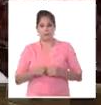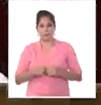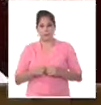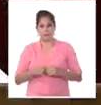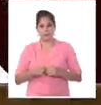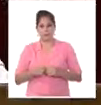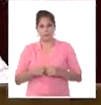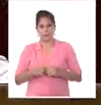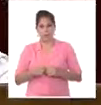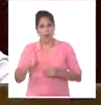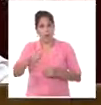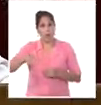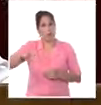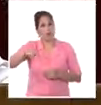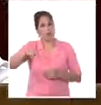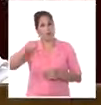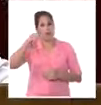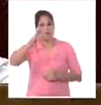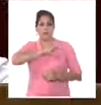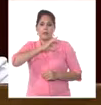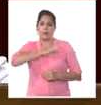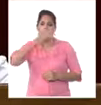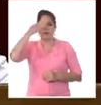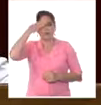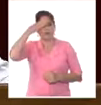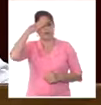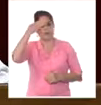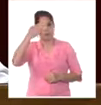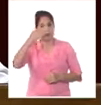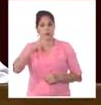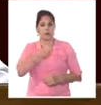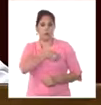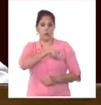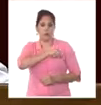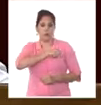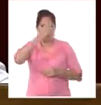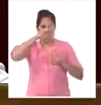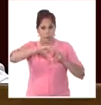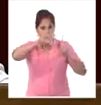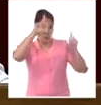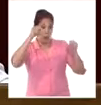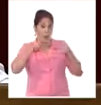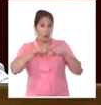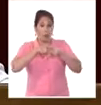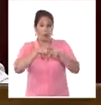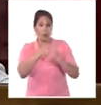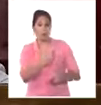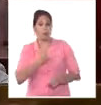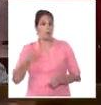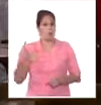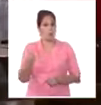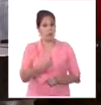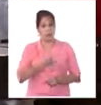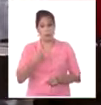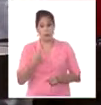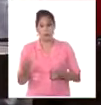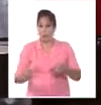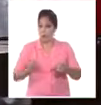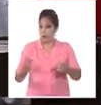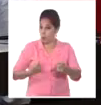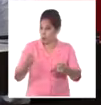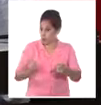Llega a ustedes el agradecimiento eterno y sincero de todo nuestro pueblo por acompañarnos en nuestra irrenunciable